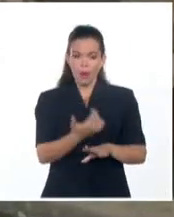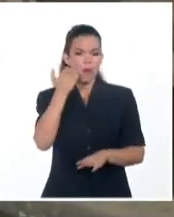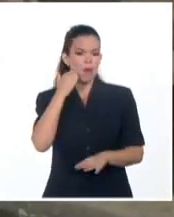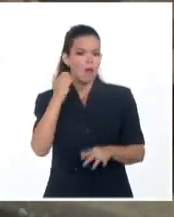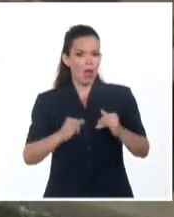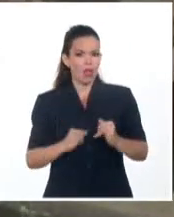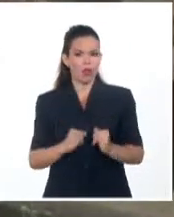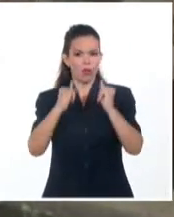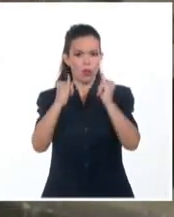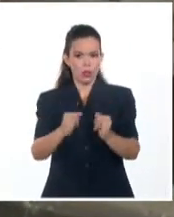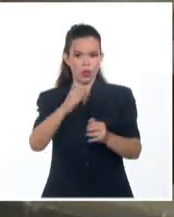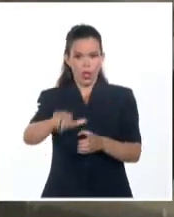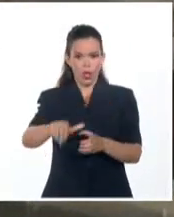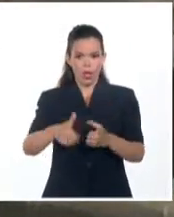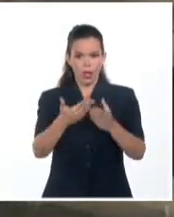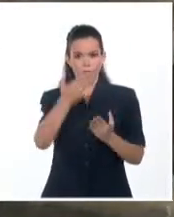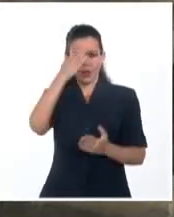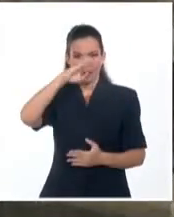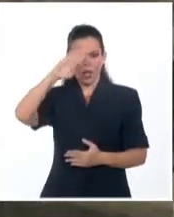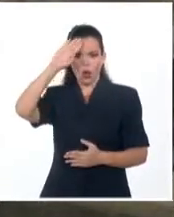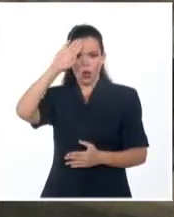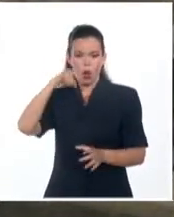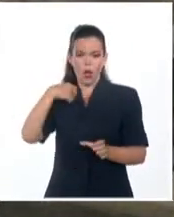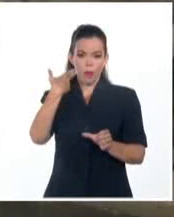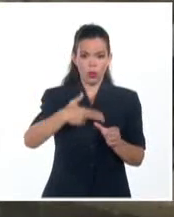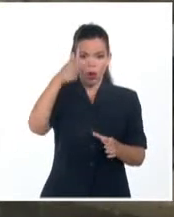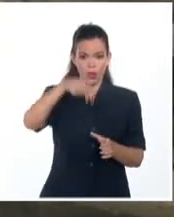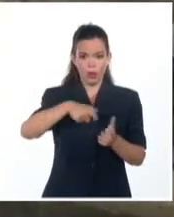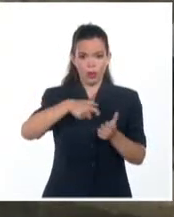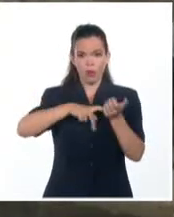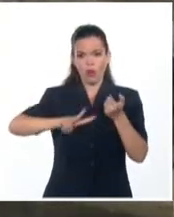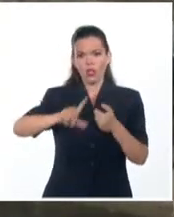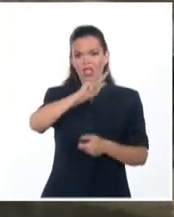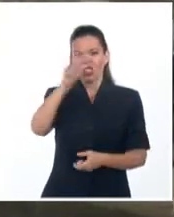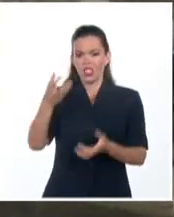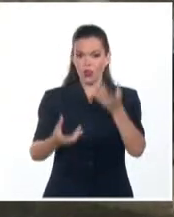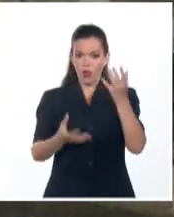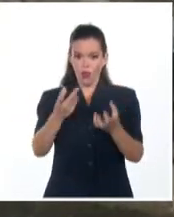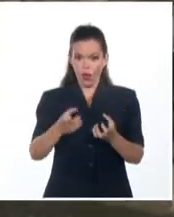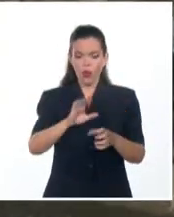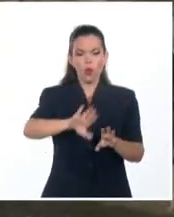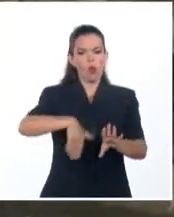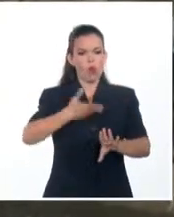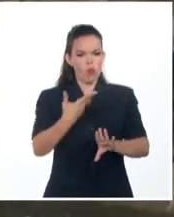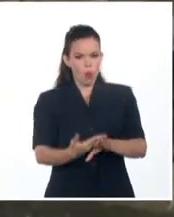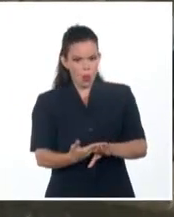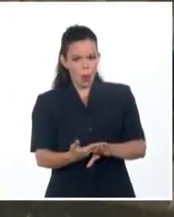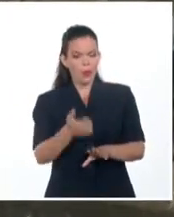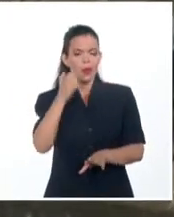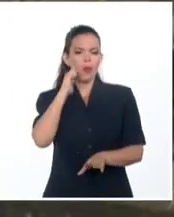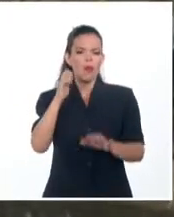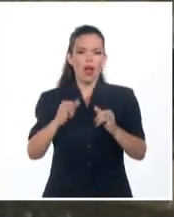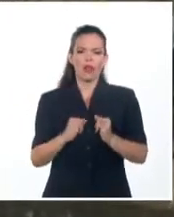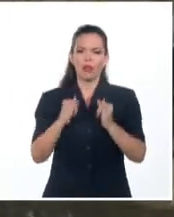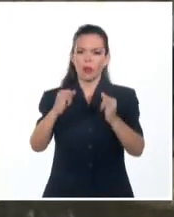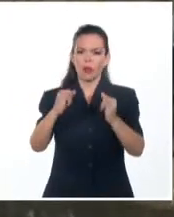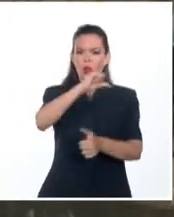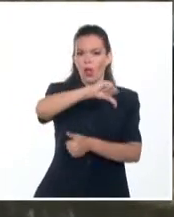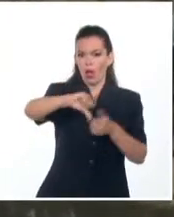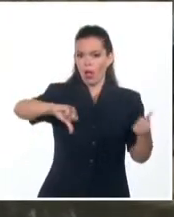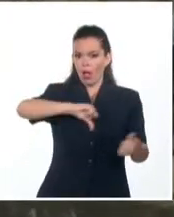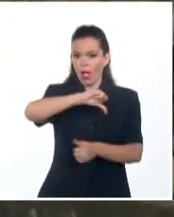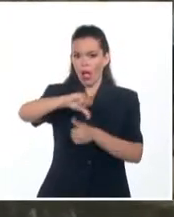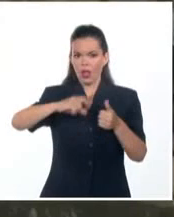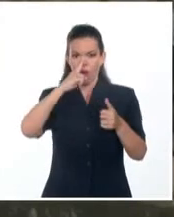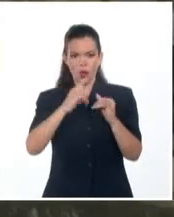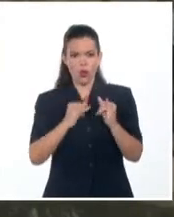Cuba Petróleo acá en Cienfuegos y en otras zonas del país en próximas emisiones de Caribe Noticias y del